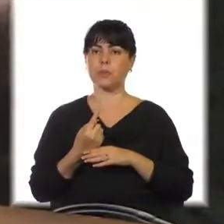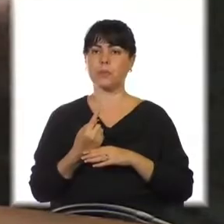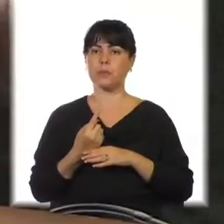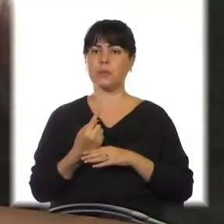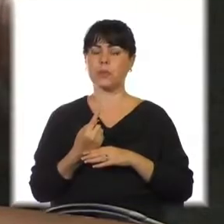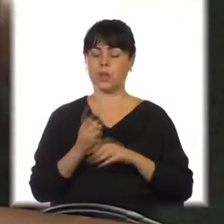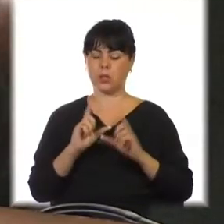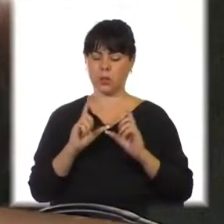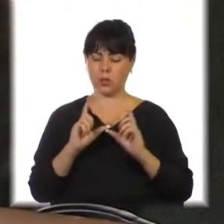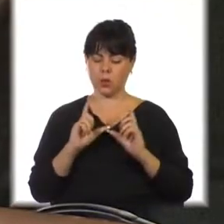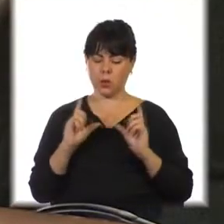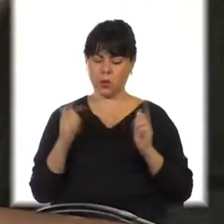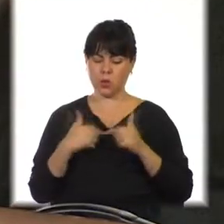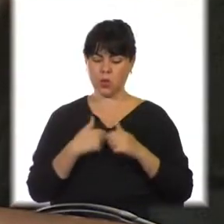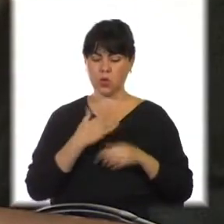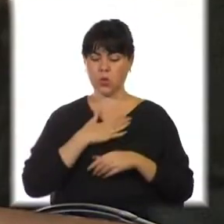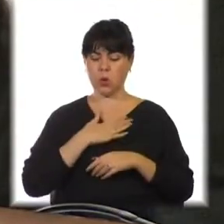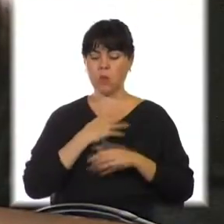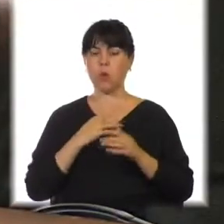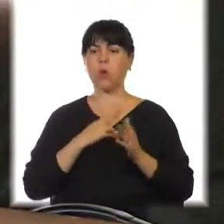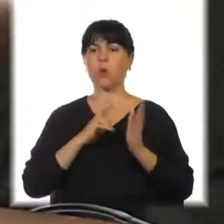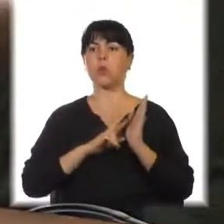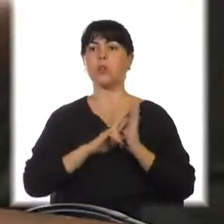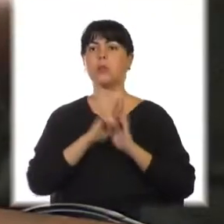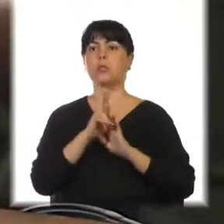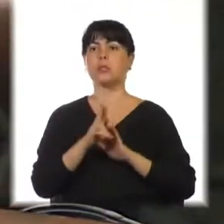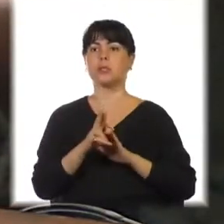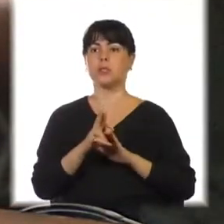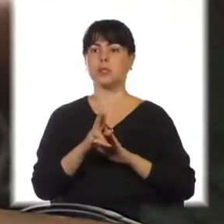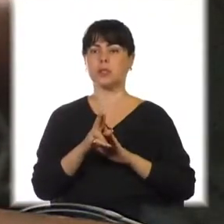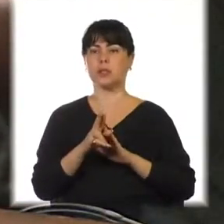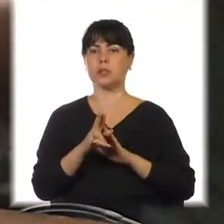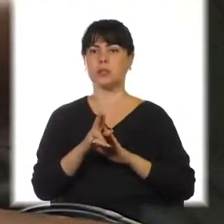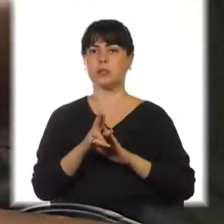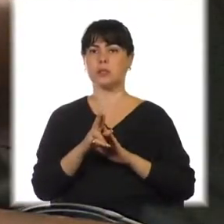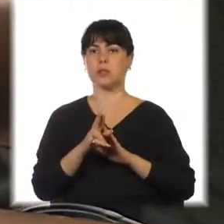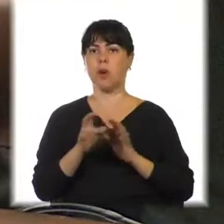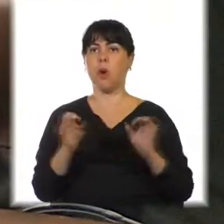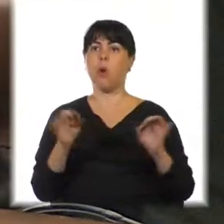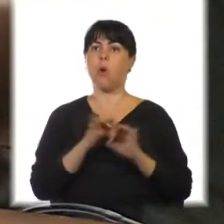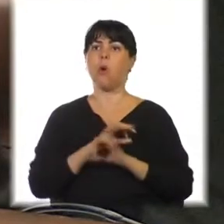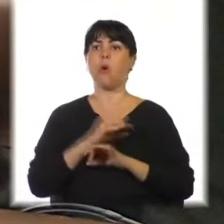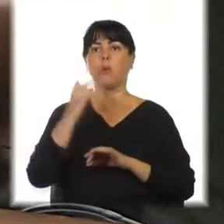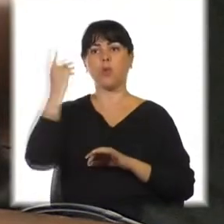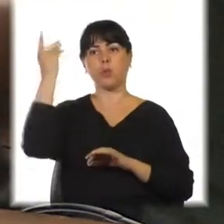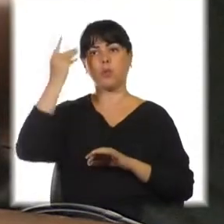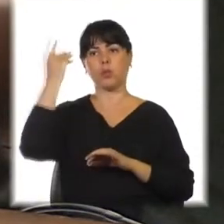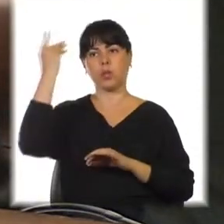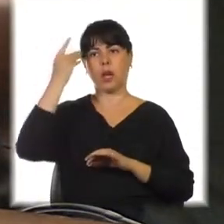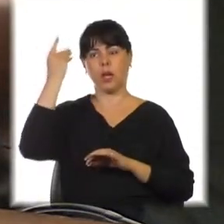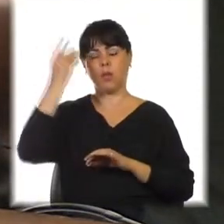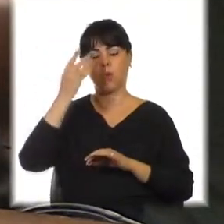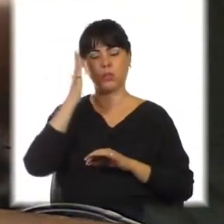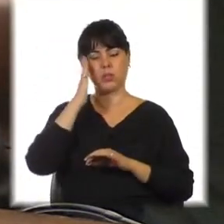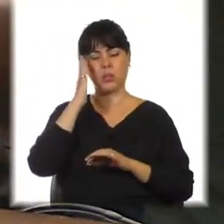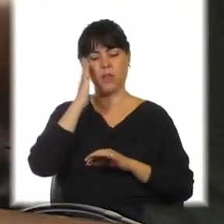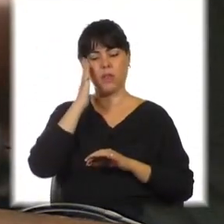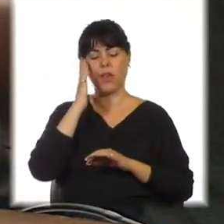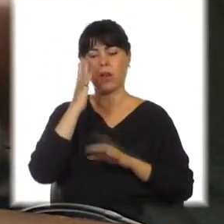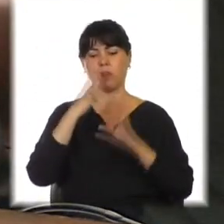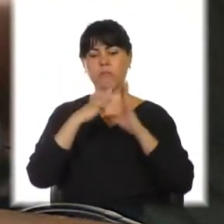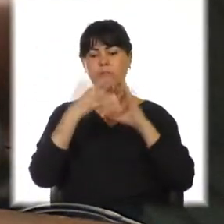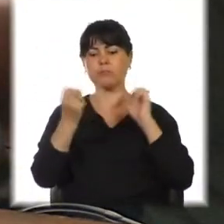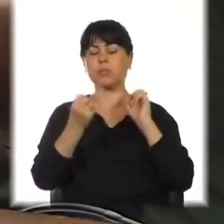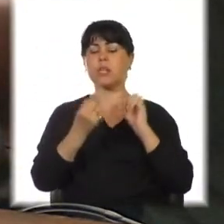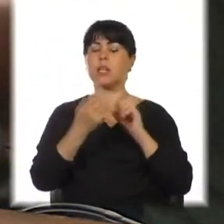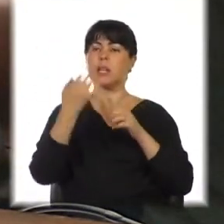Uno como representante debe saber interpretar cabalmente y exactamente